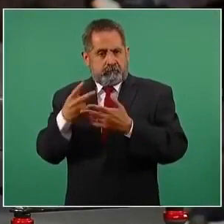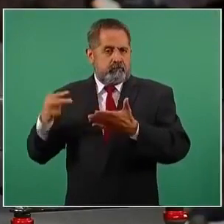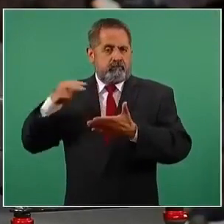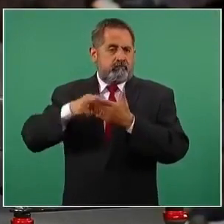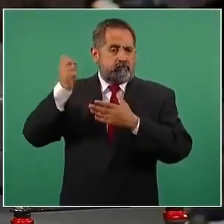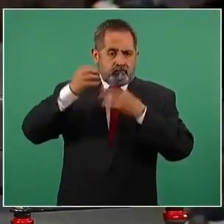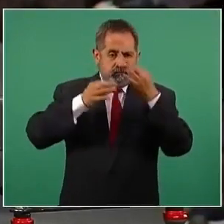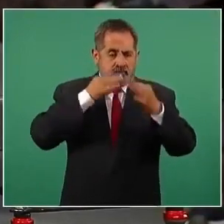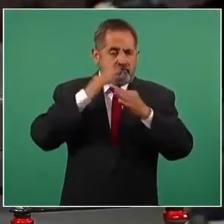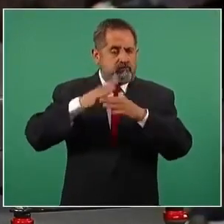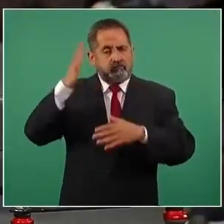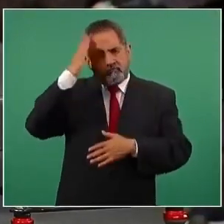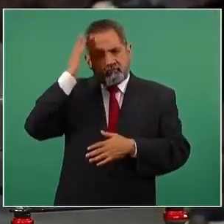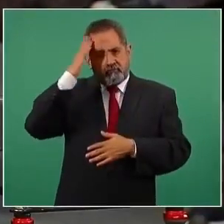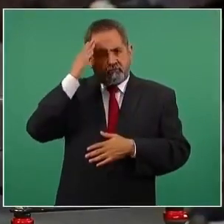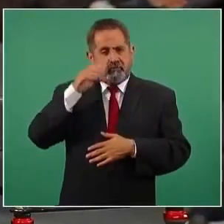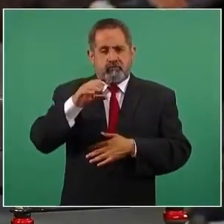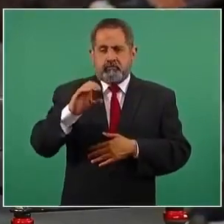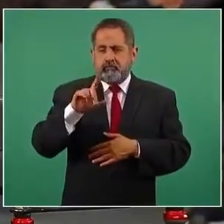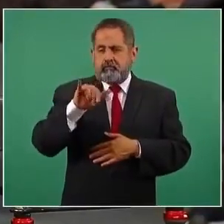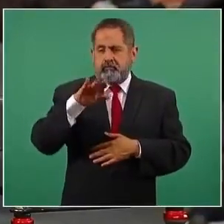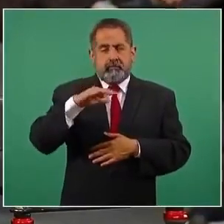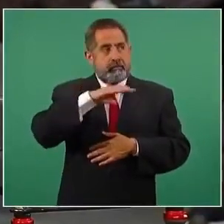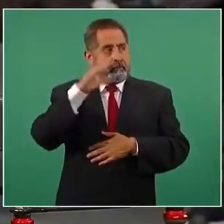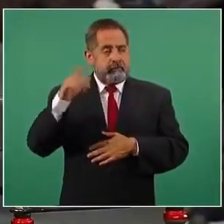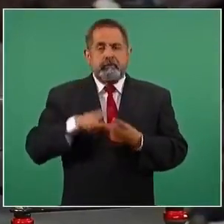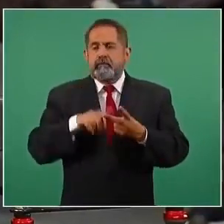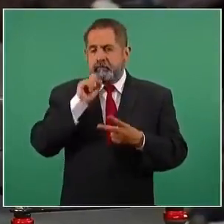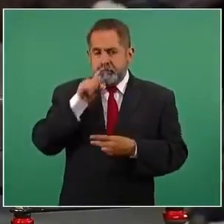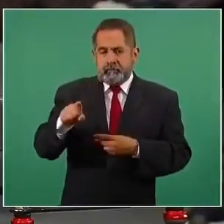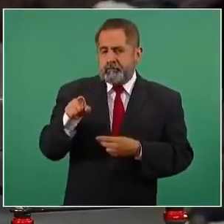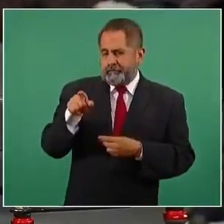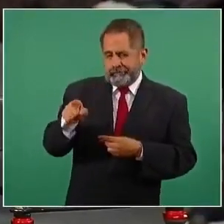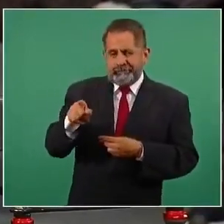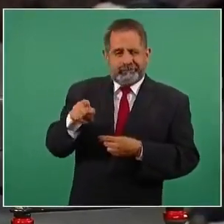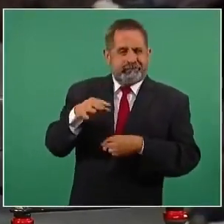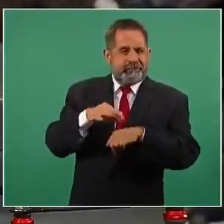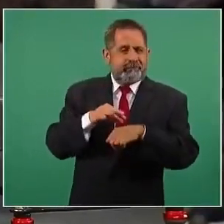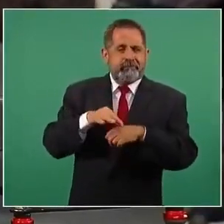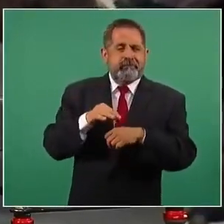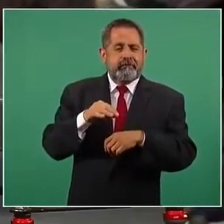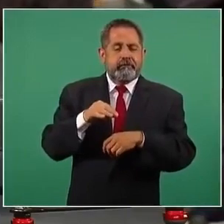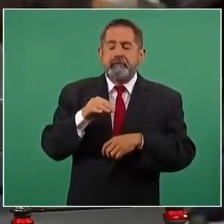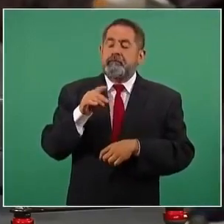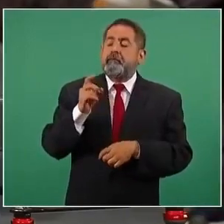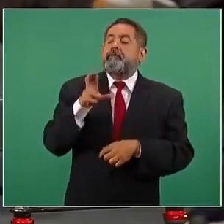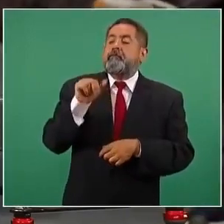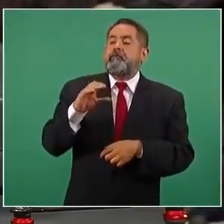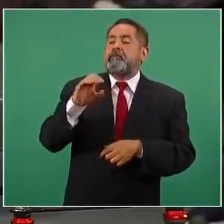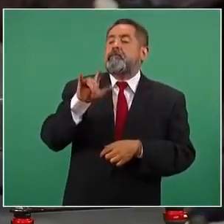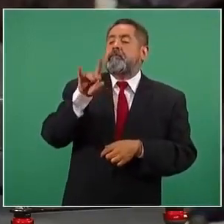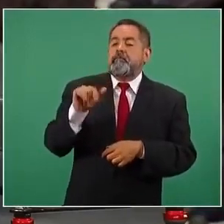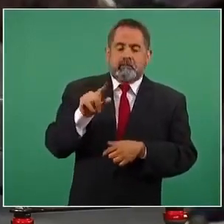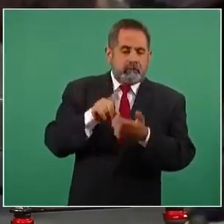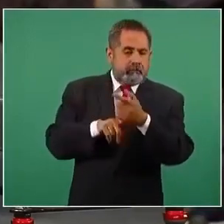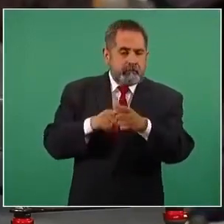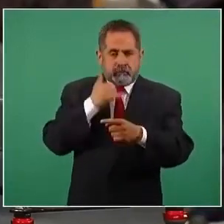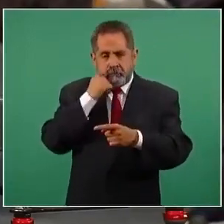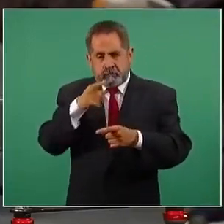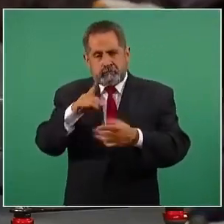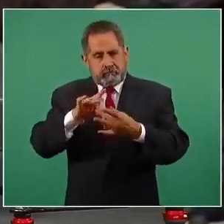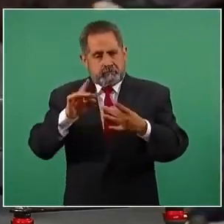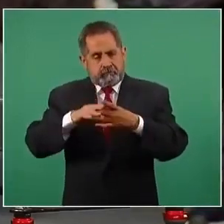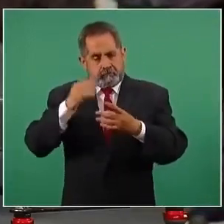cumbre de líderes sobre el clima, también la doctora Claudia Sheinbaum, y ahí usted hacía la reflexión de lo importante que es para su